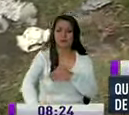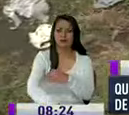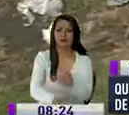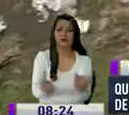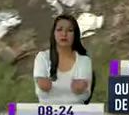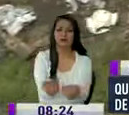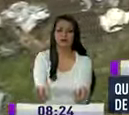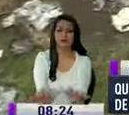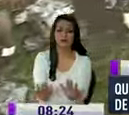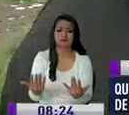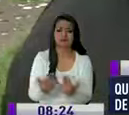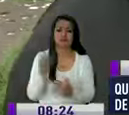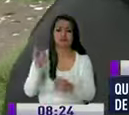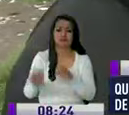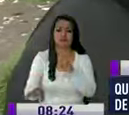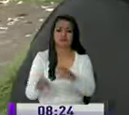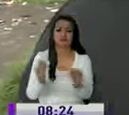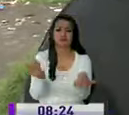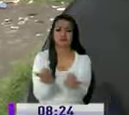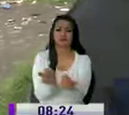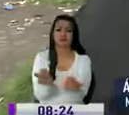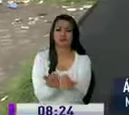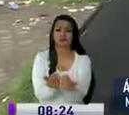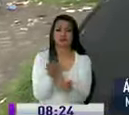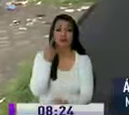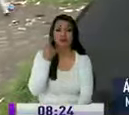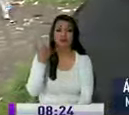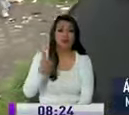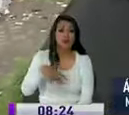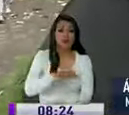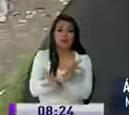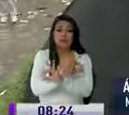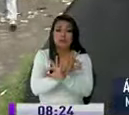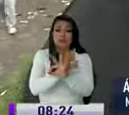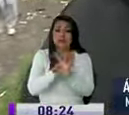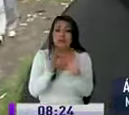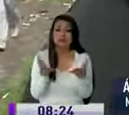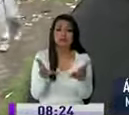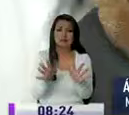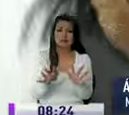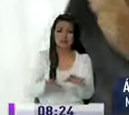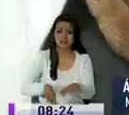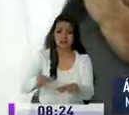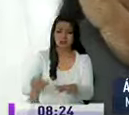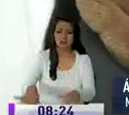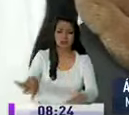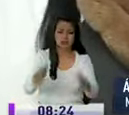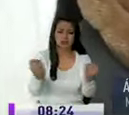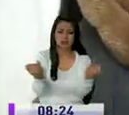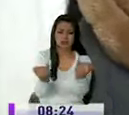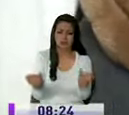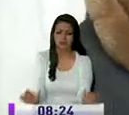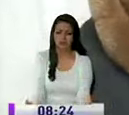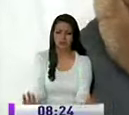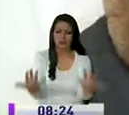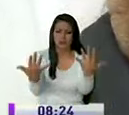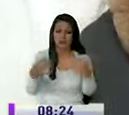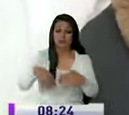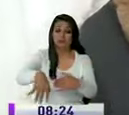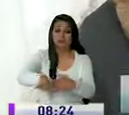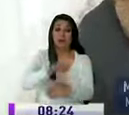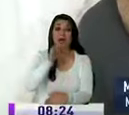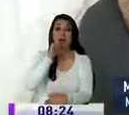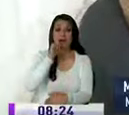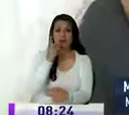basura por doquier y es tiempos que no han venido a limpiar esto y está puro monte se le ve como está todo eso de agua todo eso